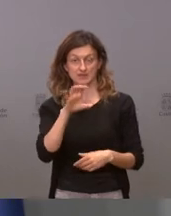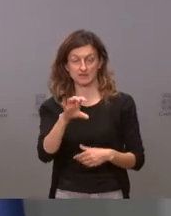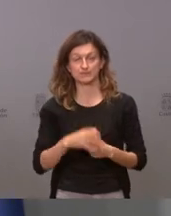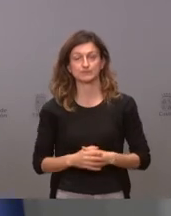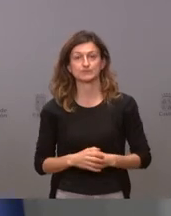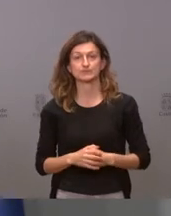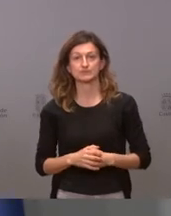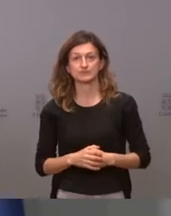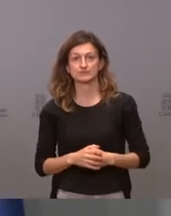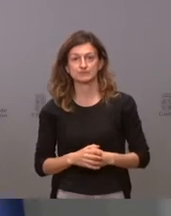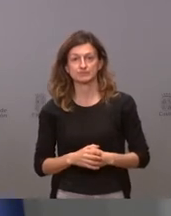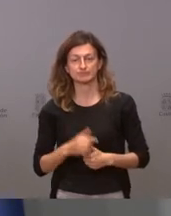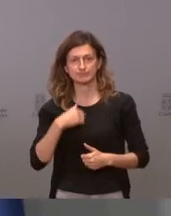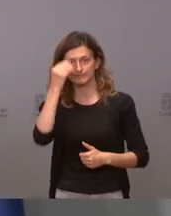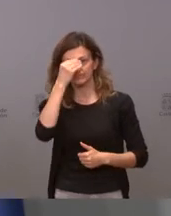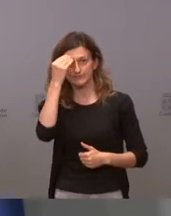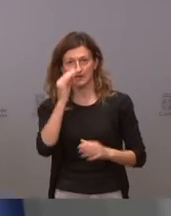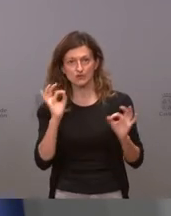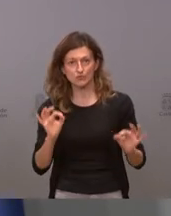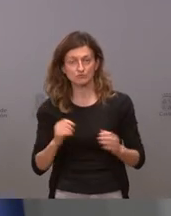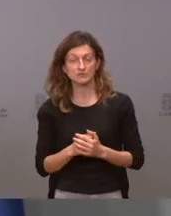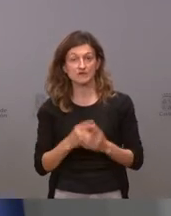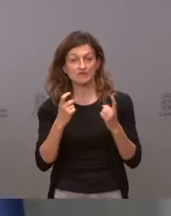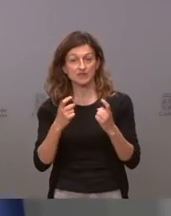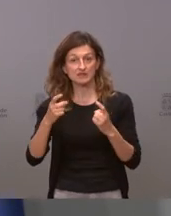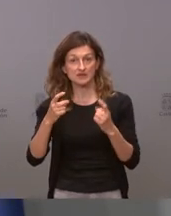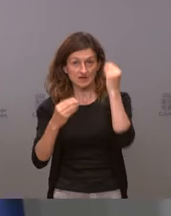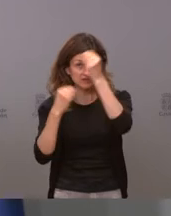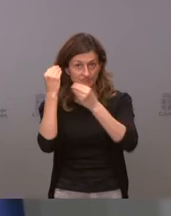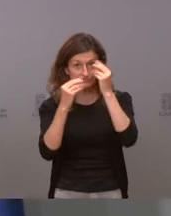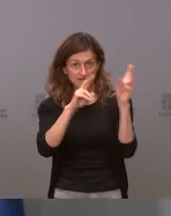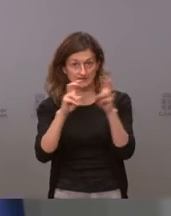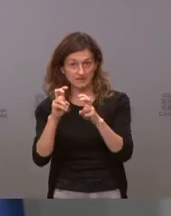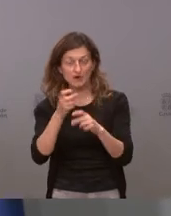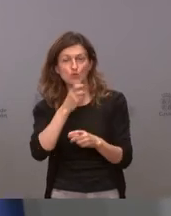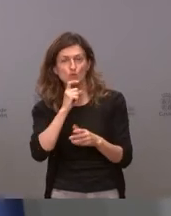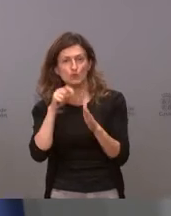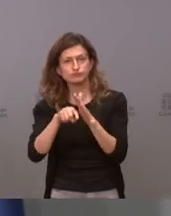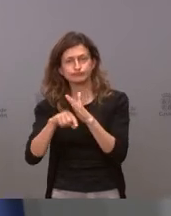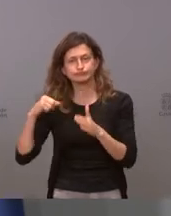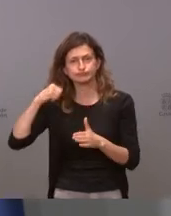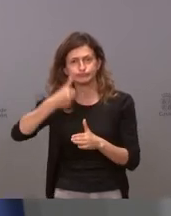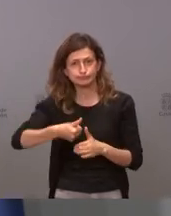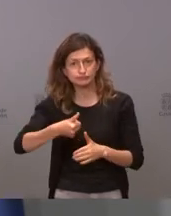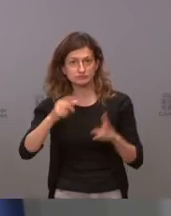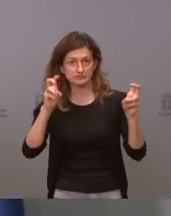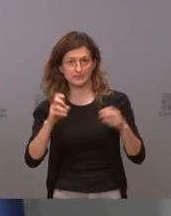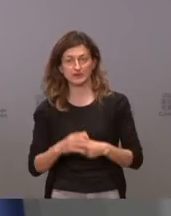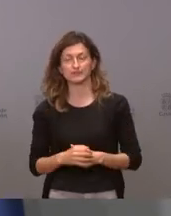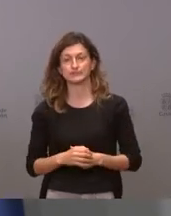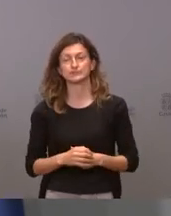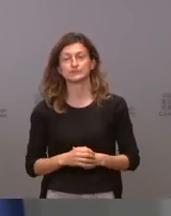y yo creo que se debería reflexionar a este respecto sobre cómo se ha gestionado este asunto